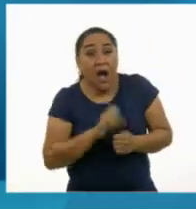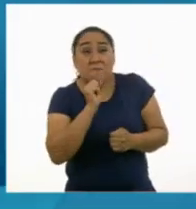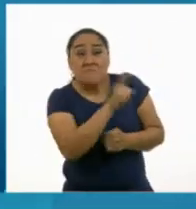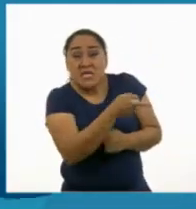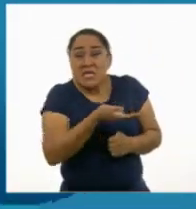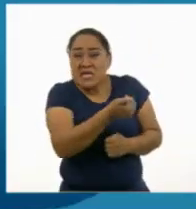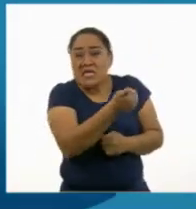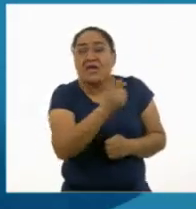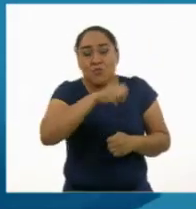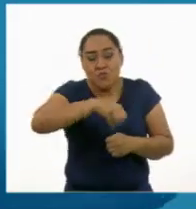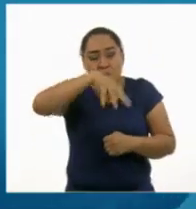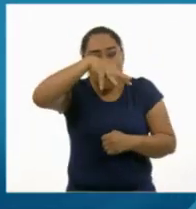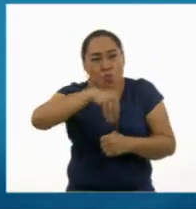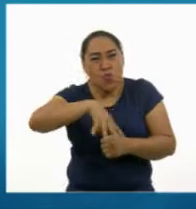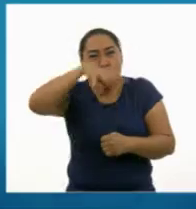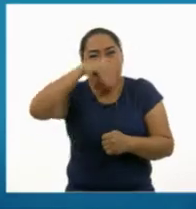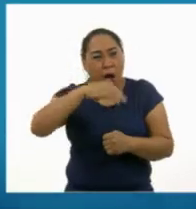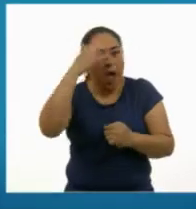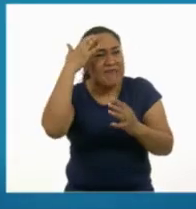de pulpo! ¡Oh!